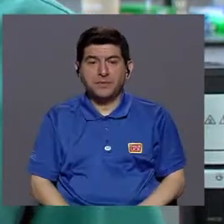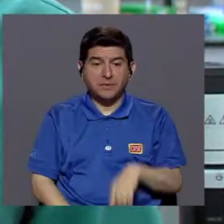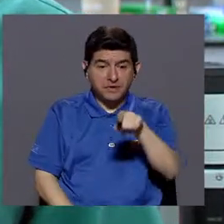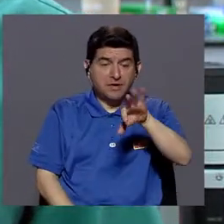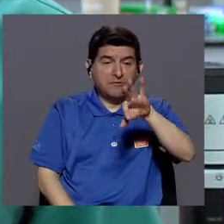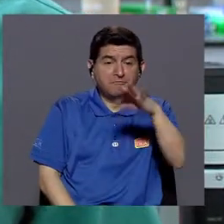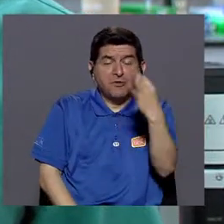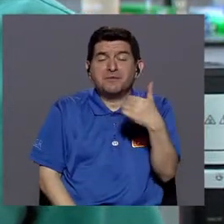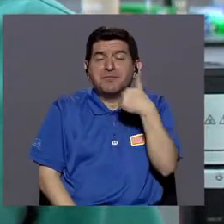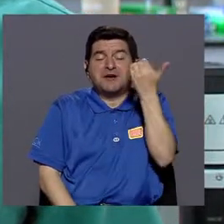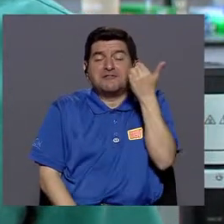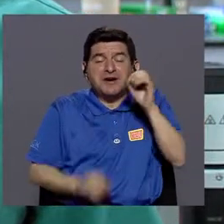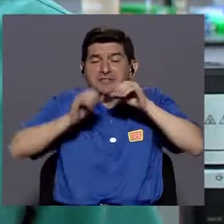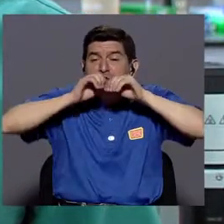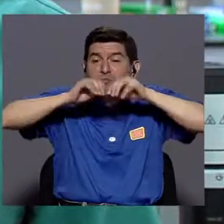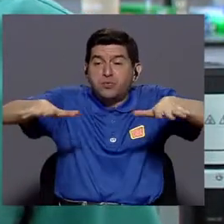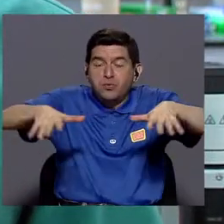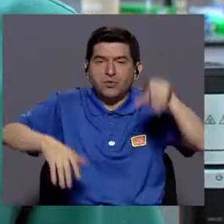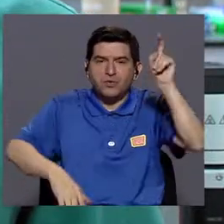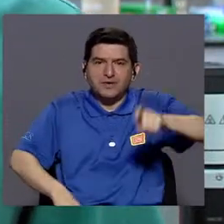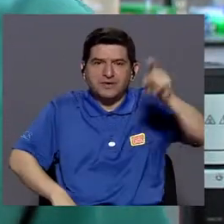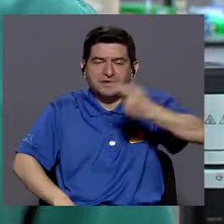que se transmite tan fácilmente,